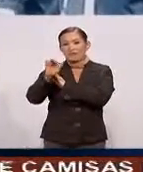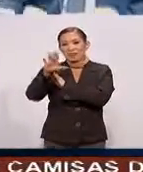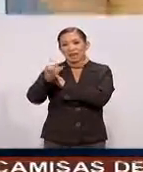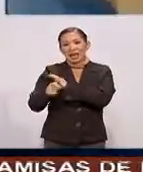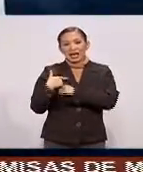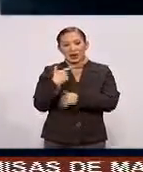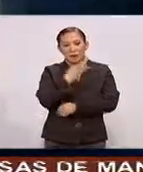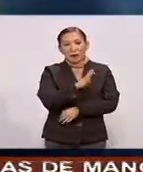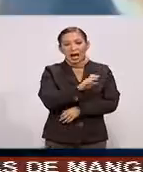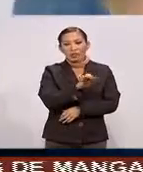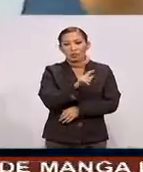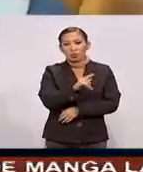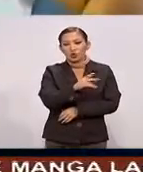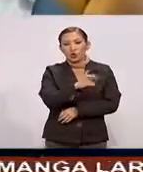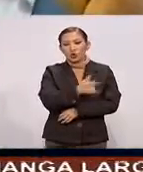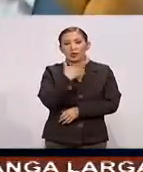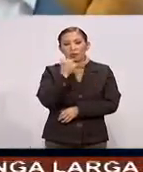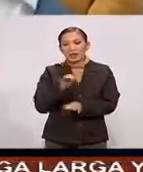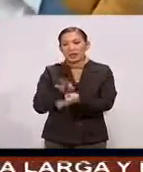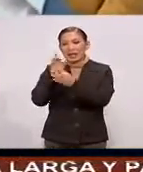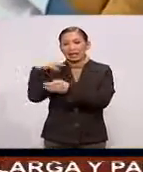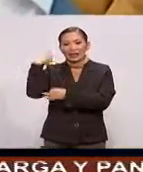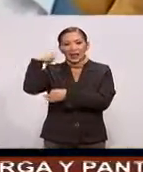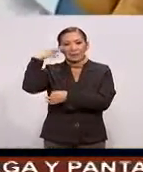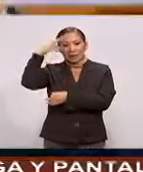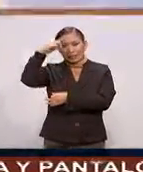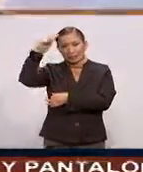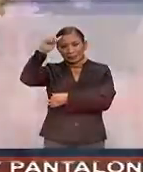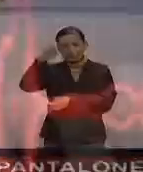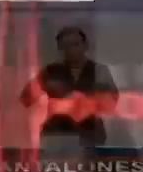Y Guasburgo de Alemania Ante el Real Madrid